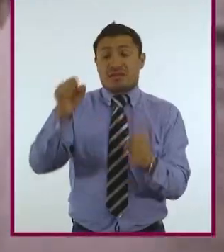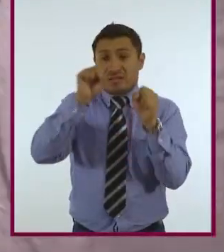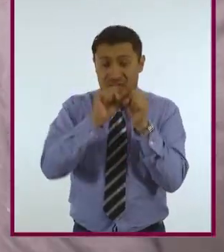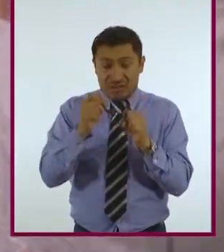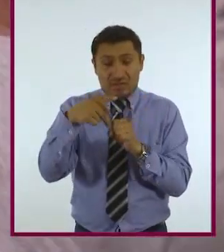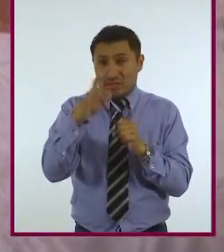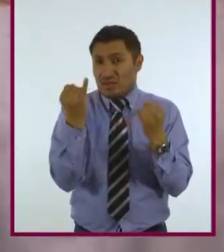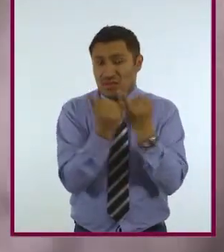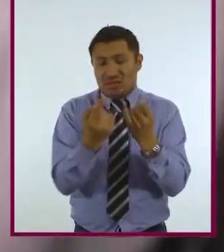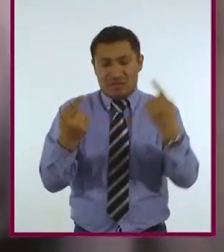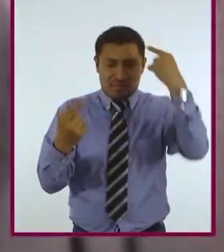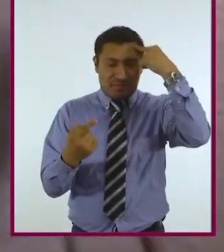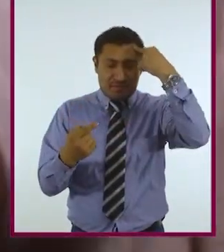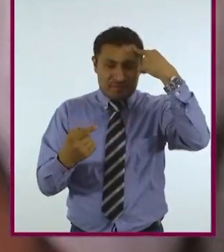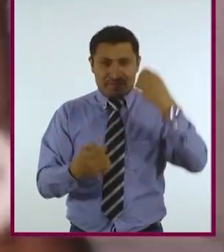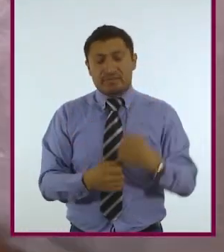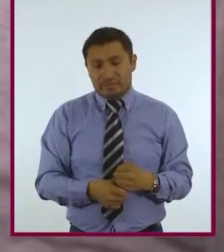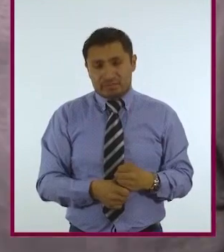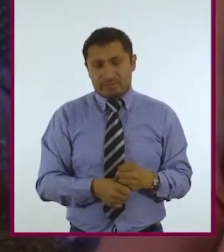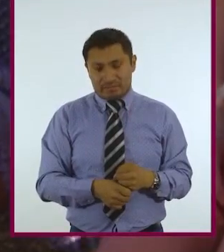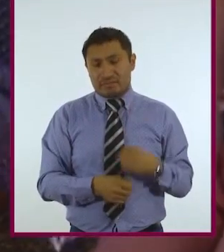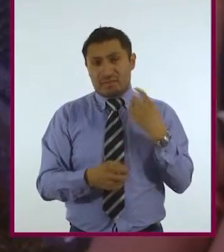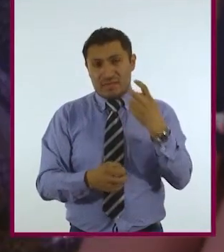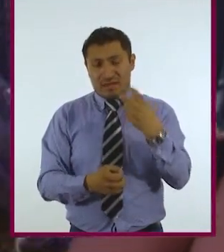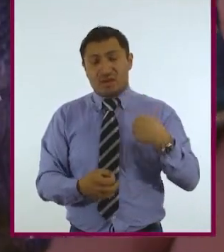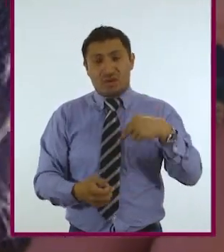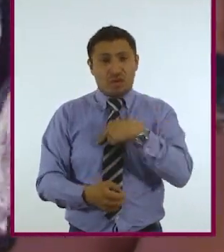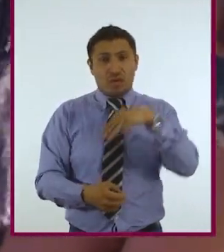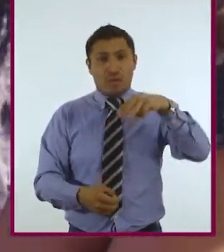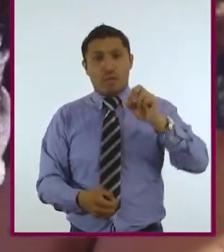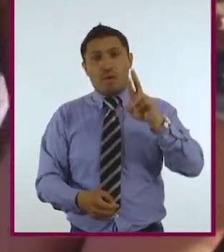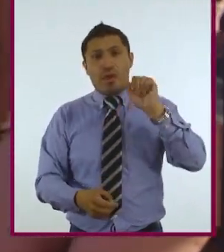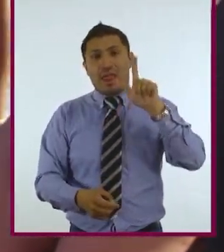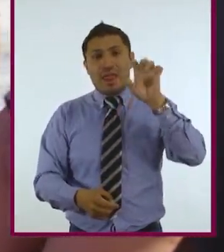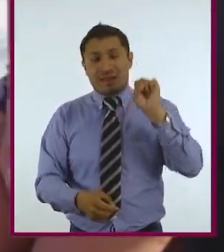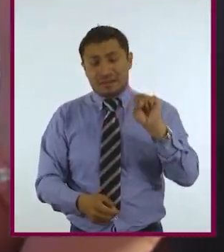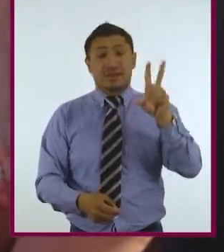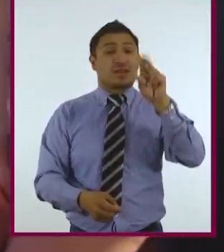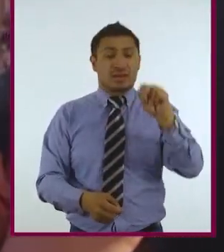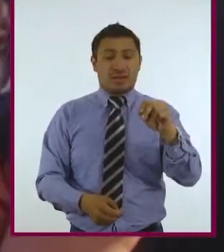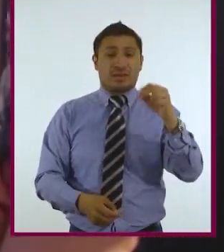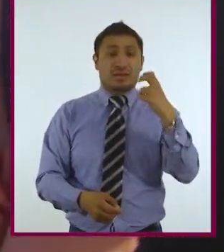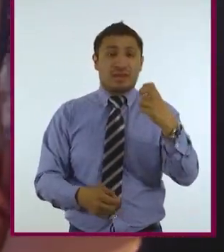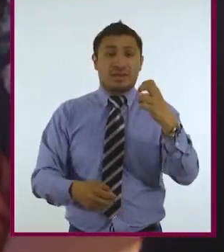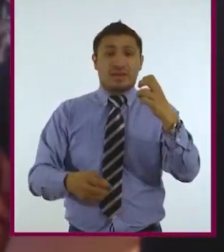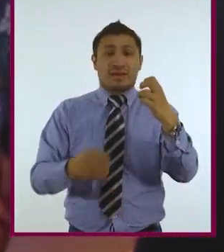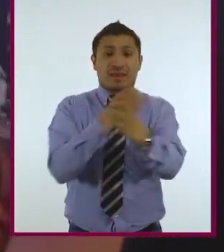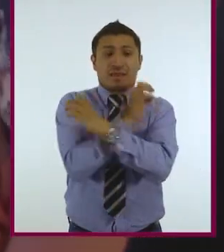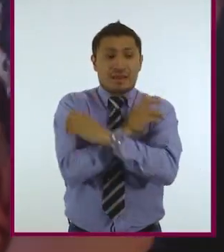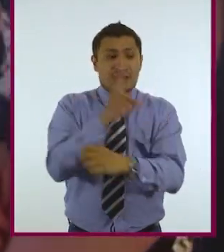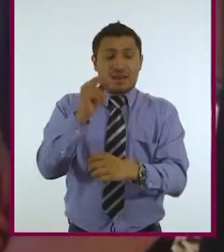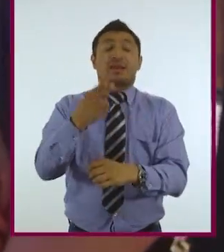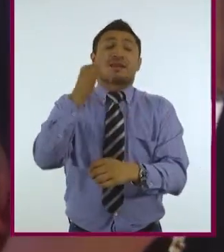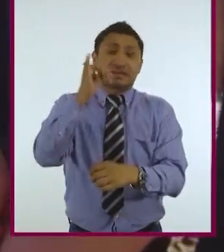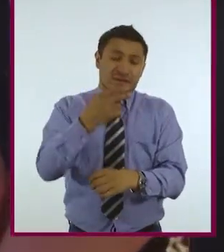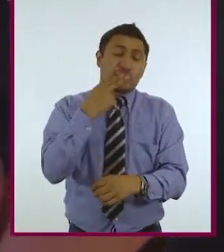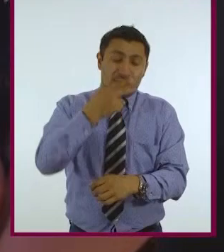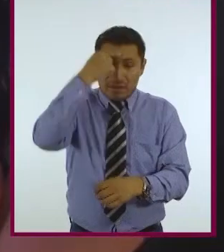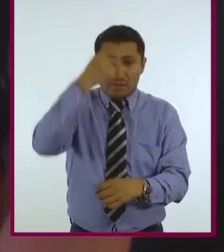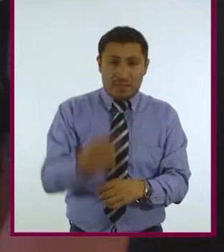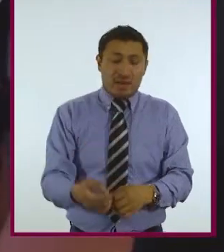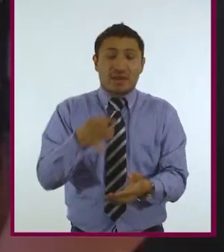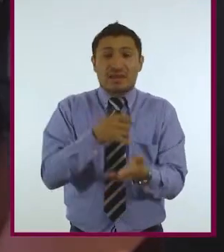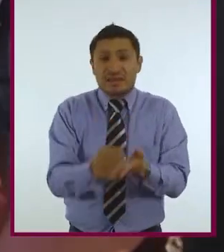propia conciencia. Esto es lo que nos hace sujetos morales. La ética no sirve para formar criterio en torno al bien y el mal,